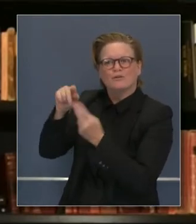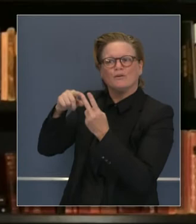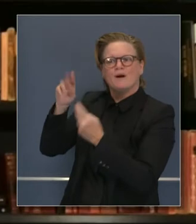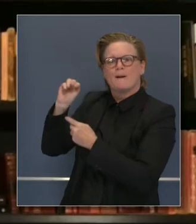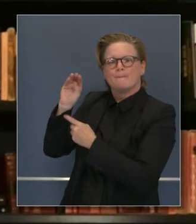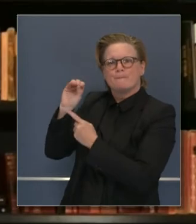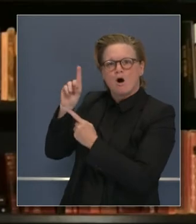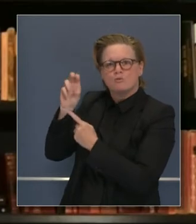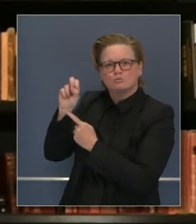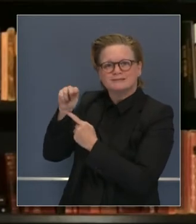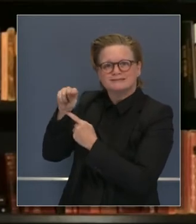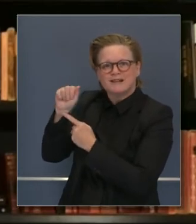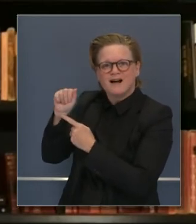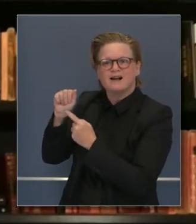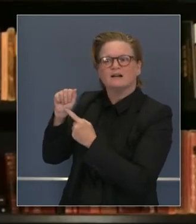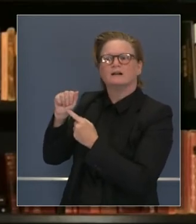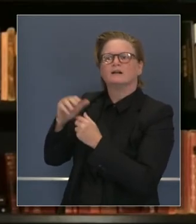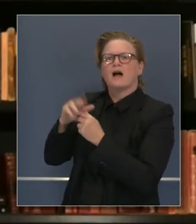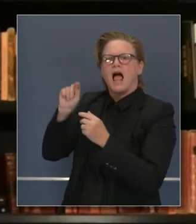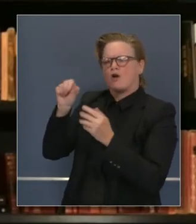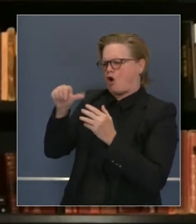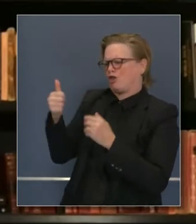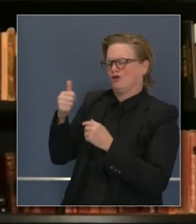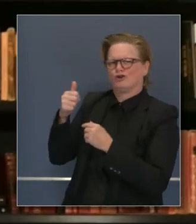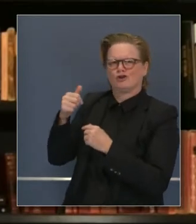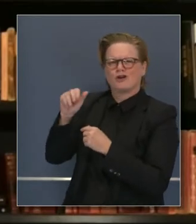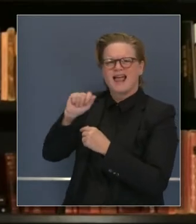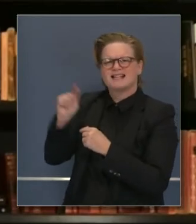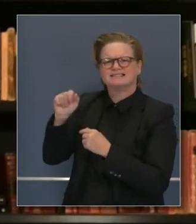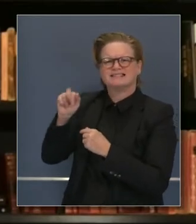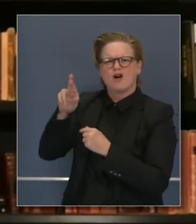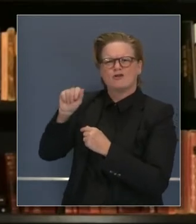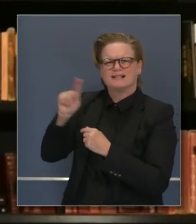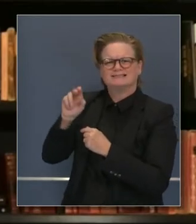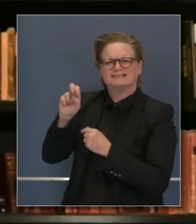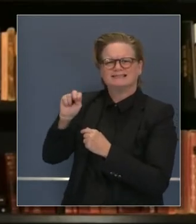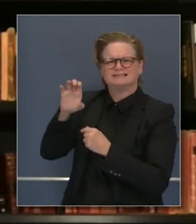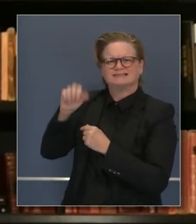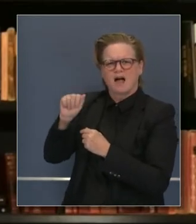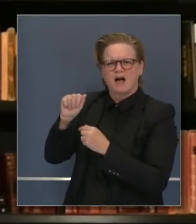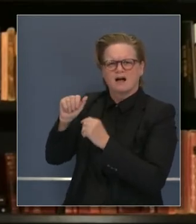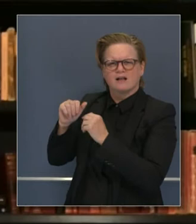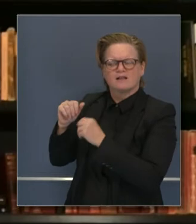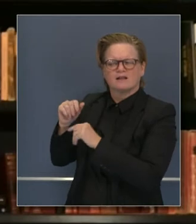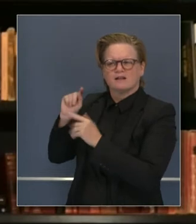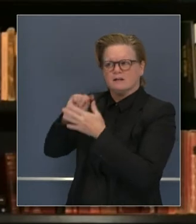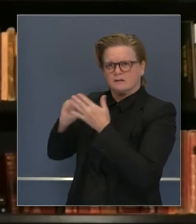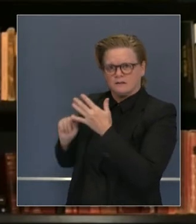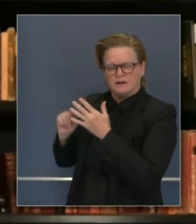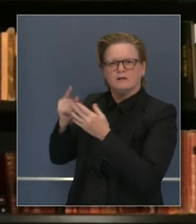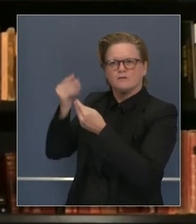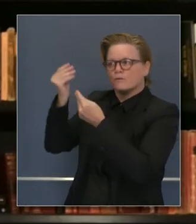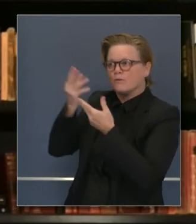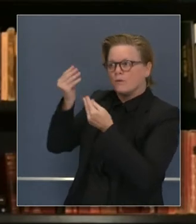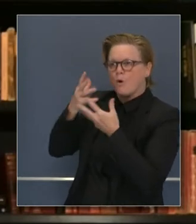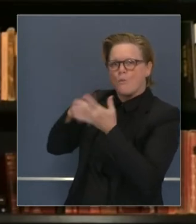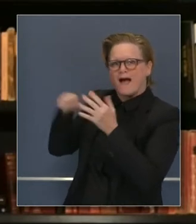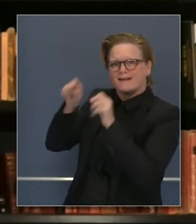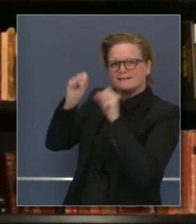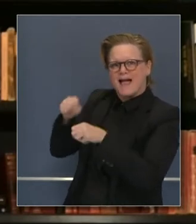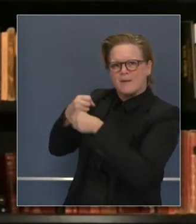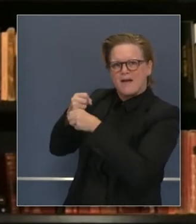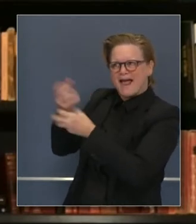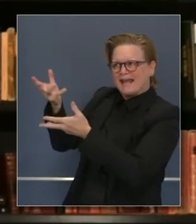Pfizer y por supuesto, Johnson & Johnson. Hay muchas otras compañías que están en fila y esperamos poder